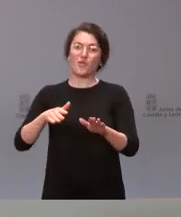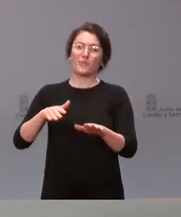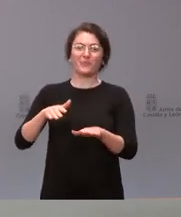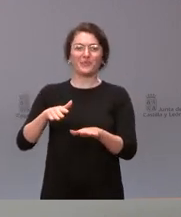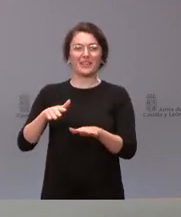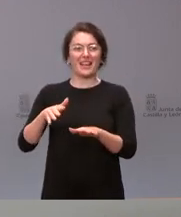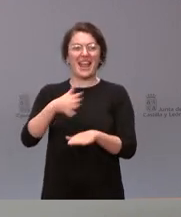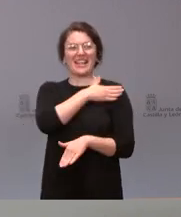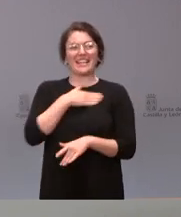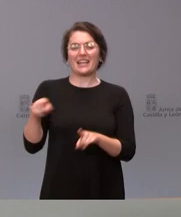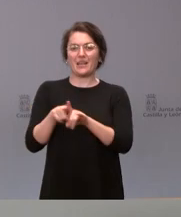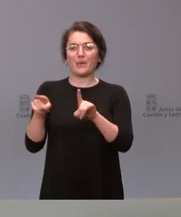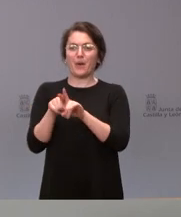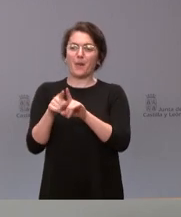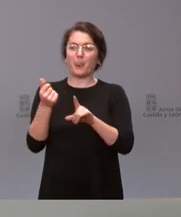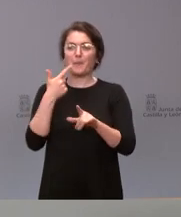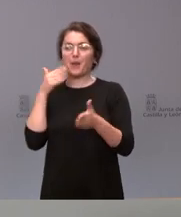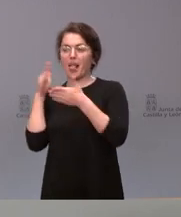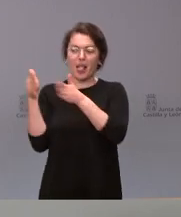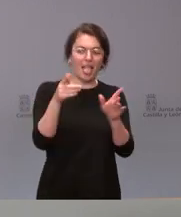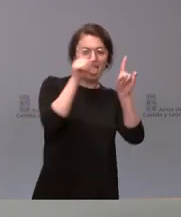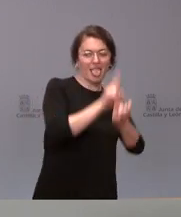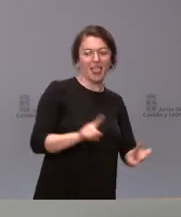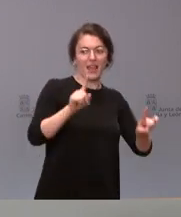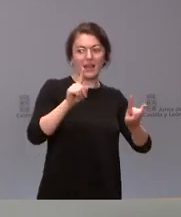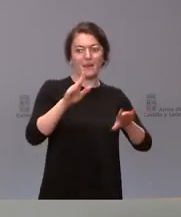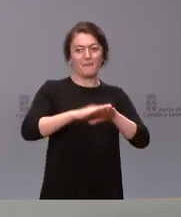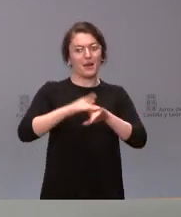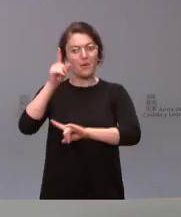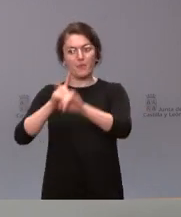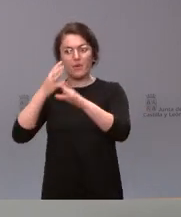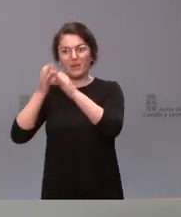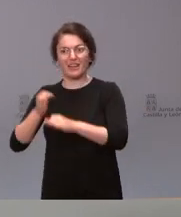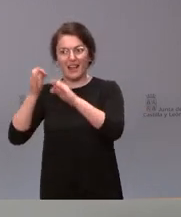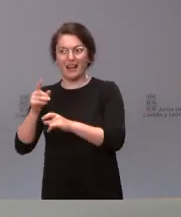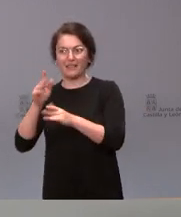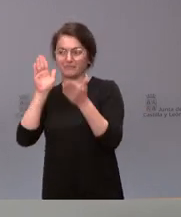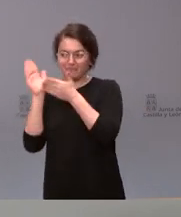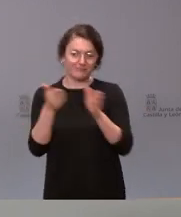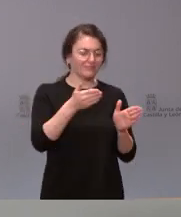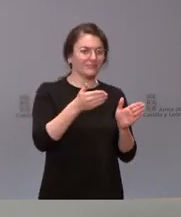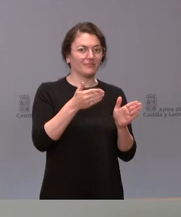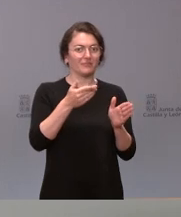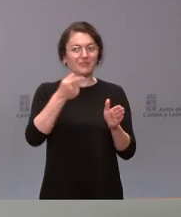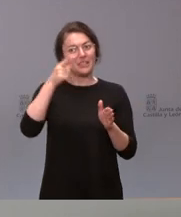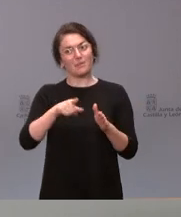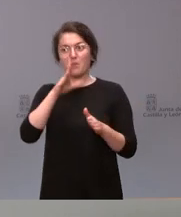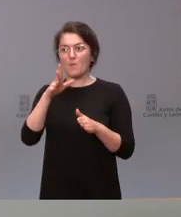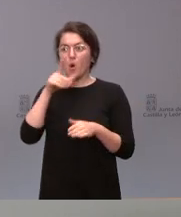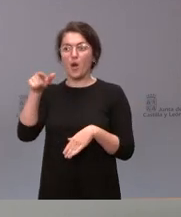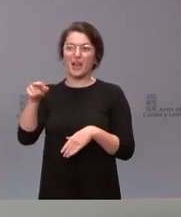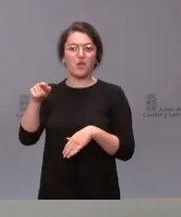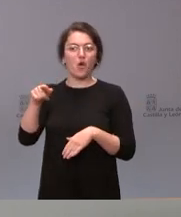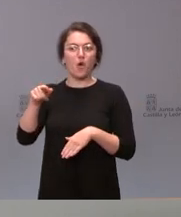la atención de los problemas reales de la gente e incluso de su propia incapacidad para poder